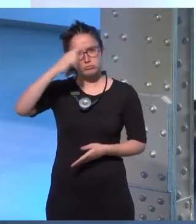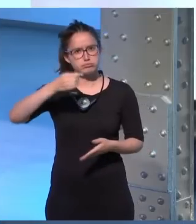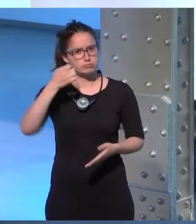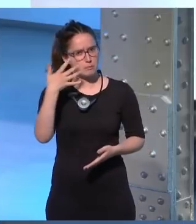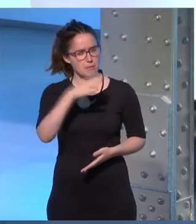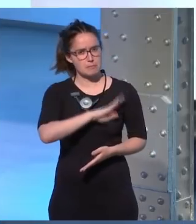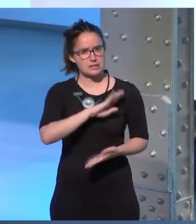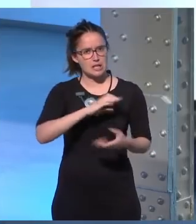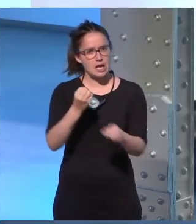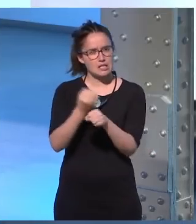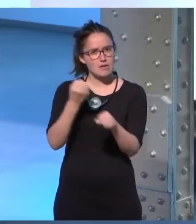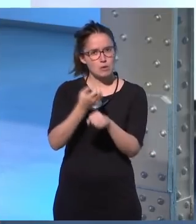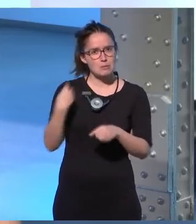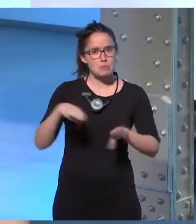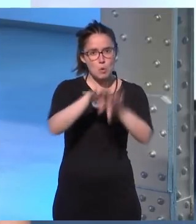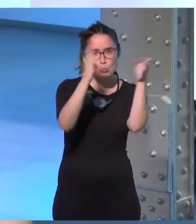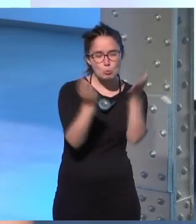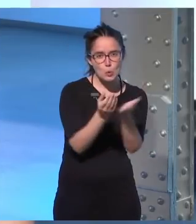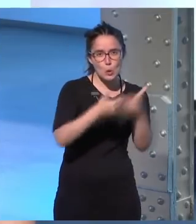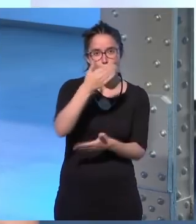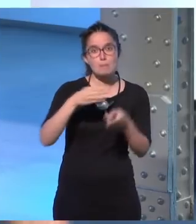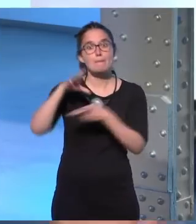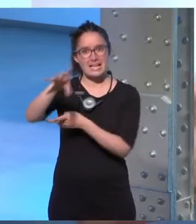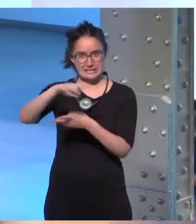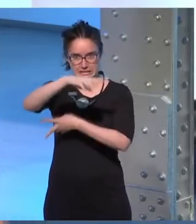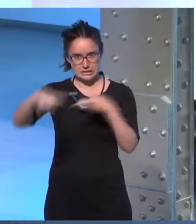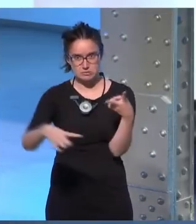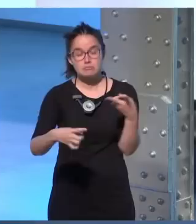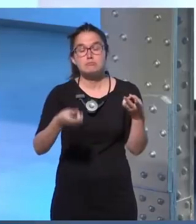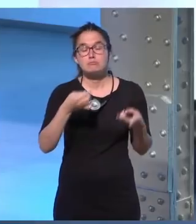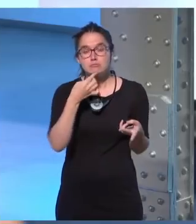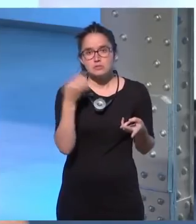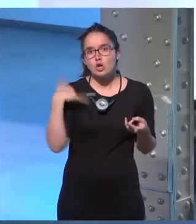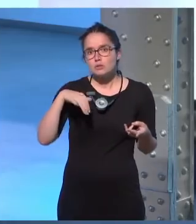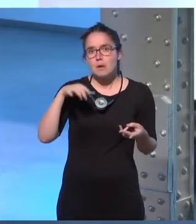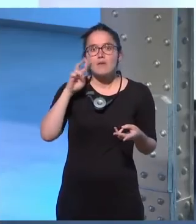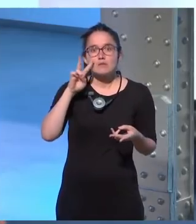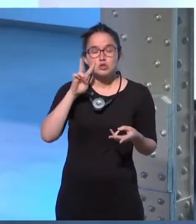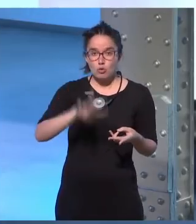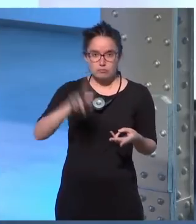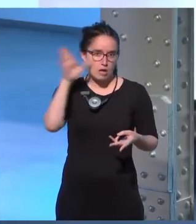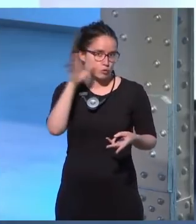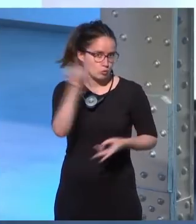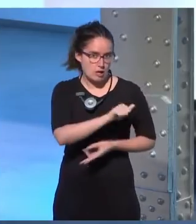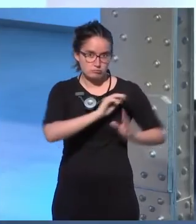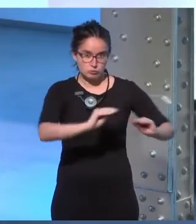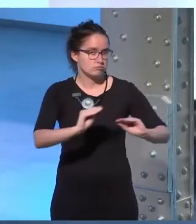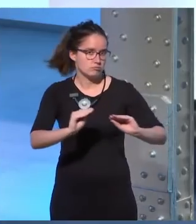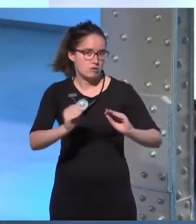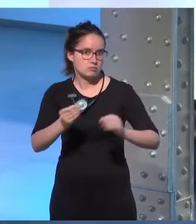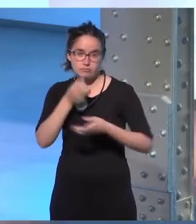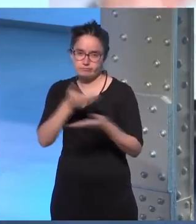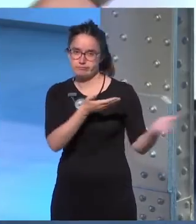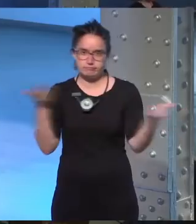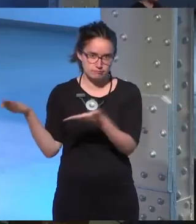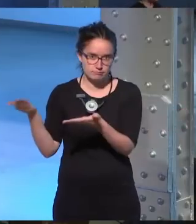que ha trabajado en medios como El Mundo y El País. Y lo dicho, como sé que habéis venido a escucharlas a ellas y es lo que debéis hacer, os